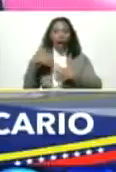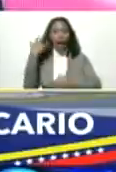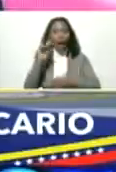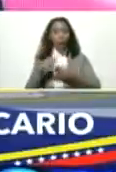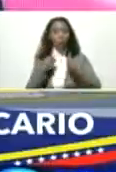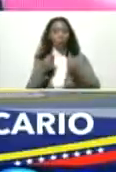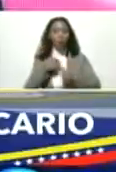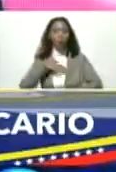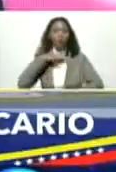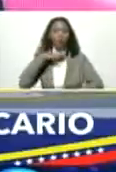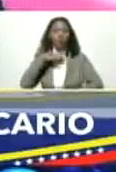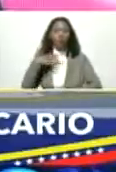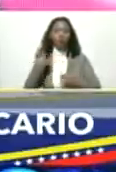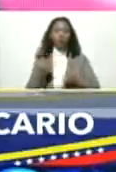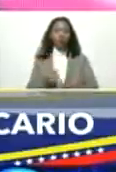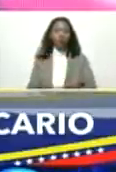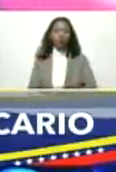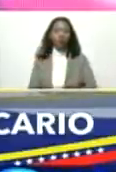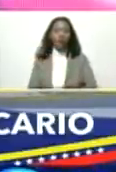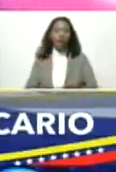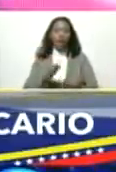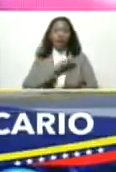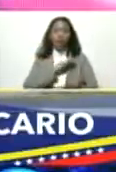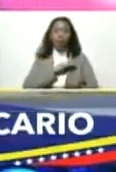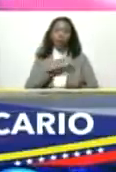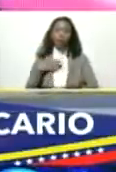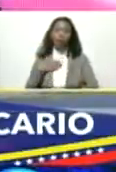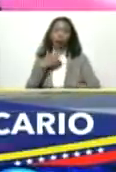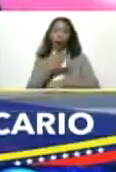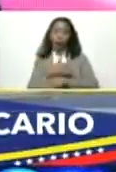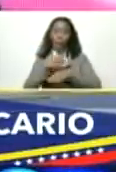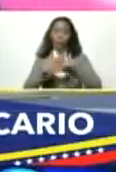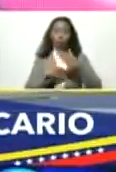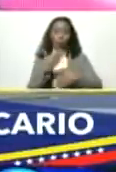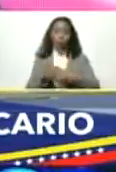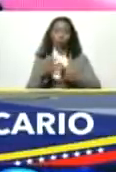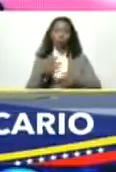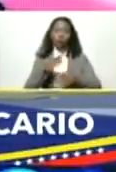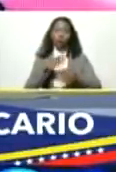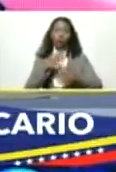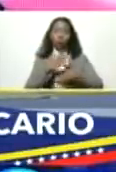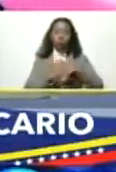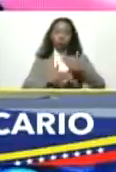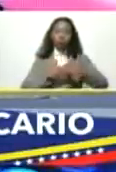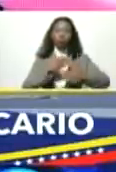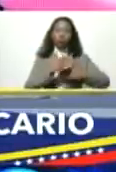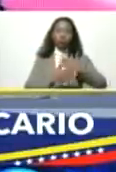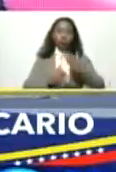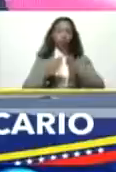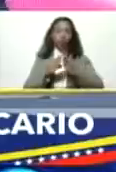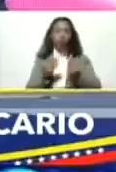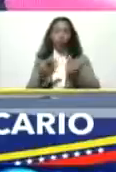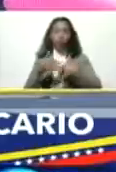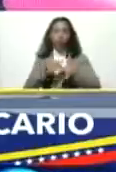riqueza y tenemos que ir mira armonizando armonizándolo todo